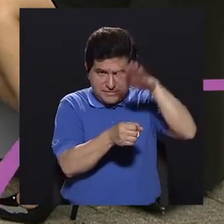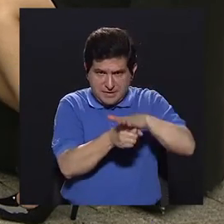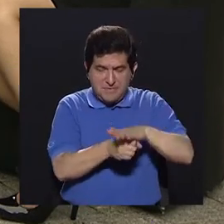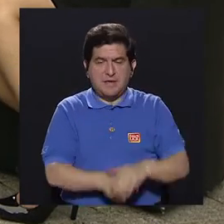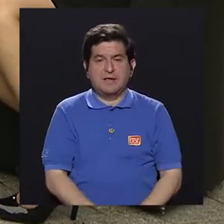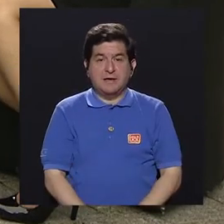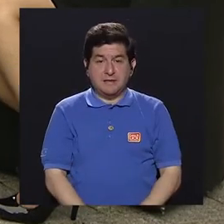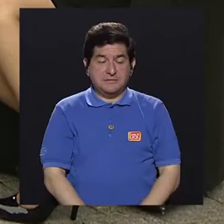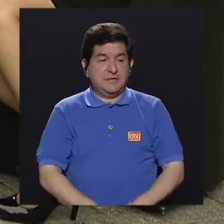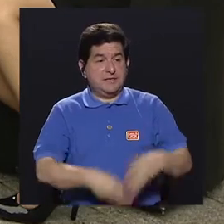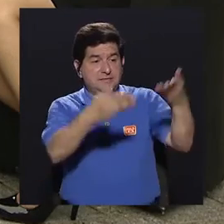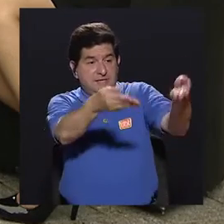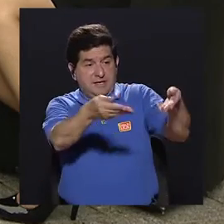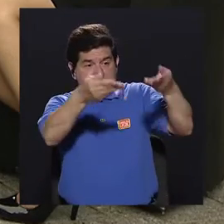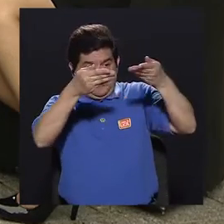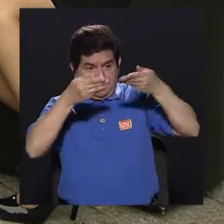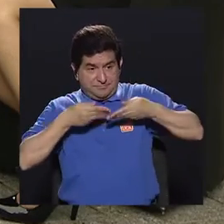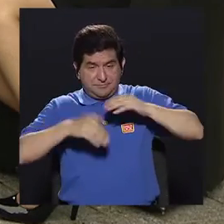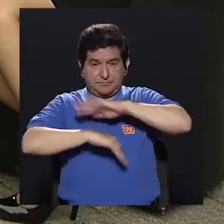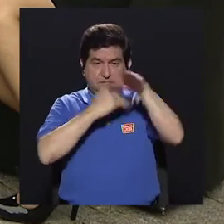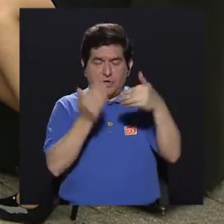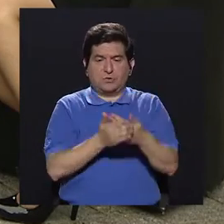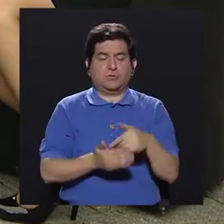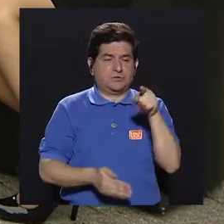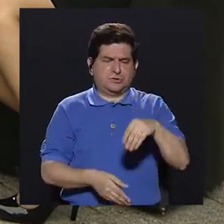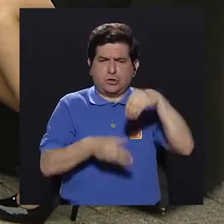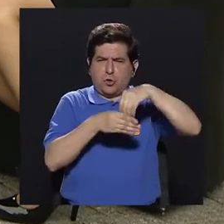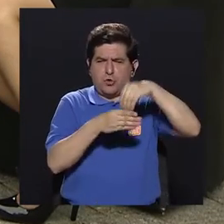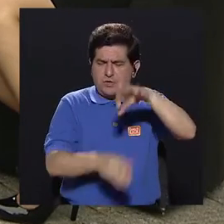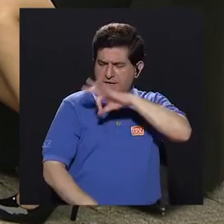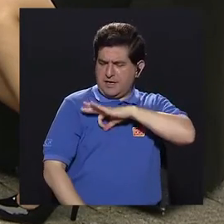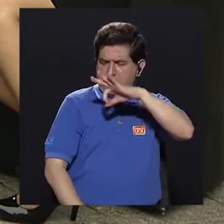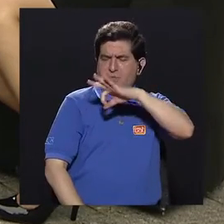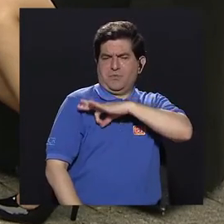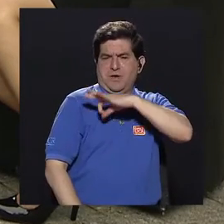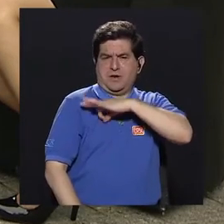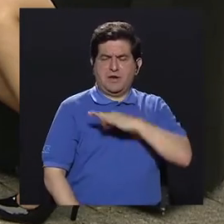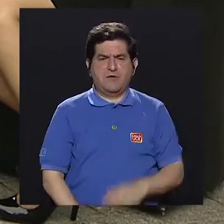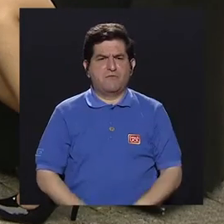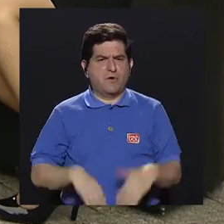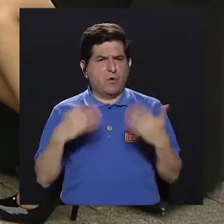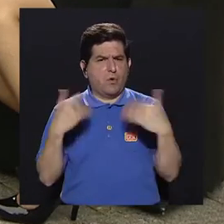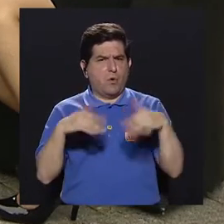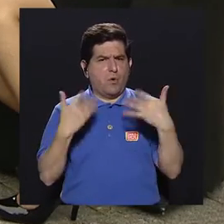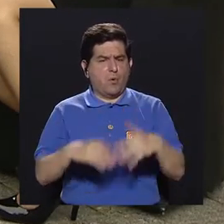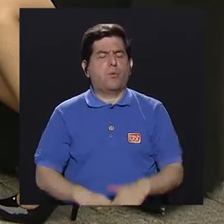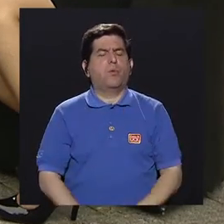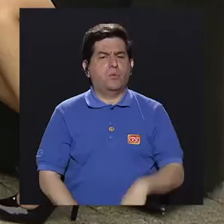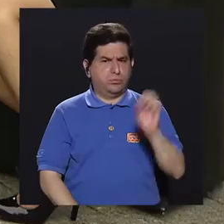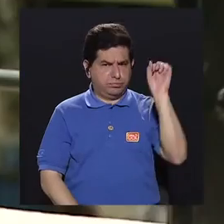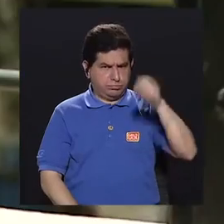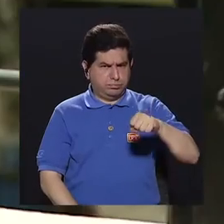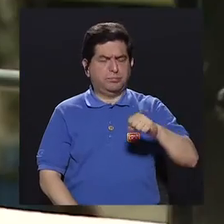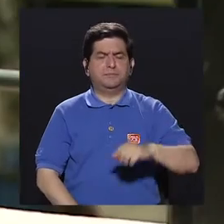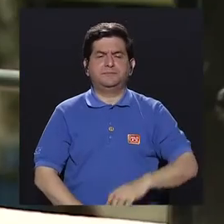trasladan todos los nutrientes, todos esos nutrientes que tienen grandísimos beneficios.